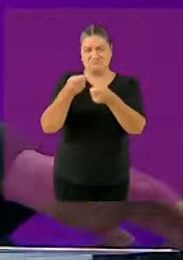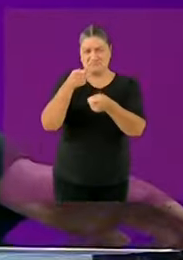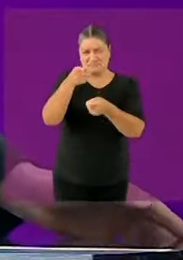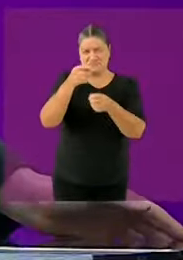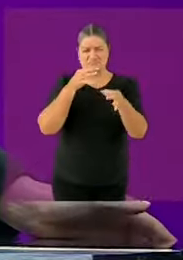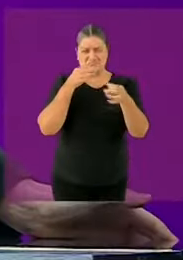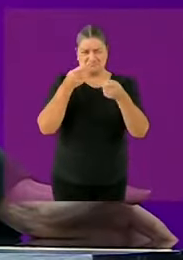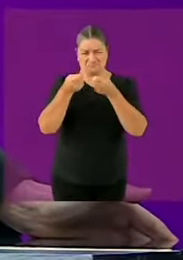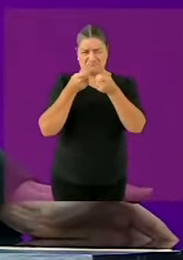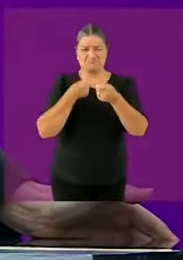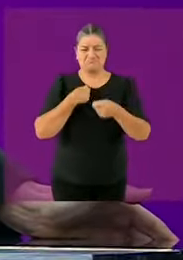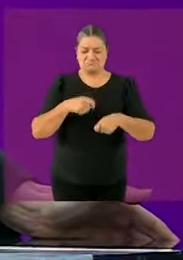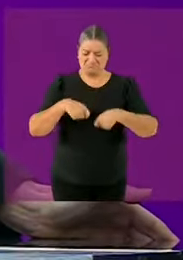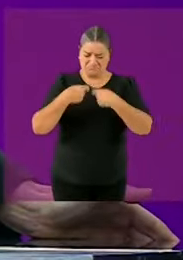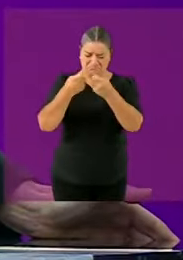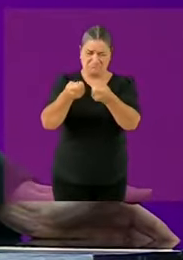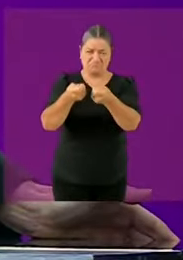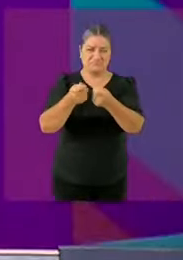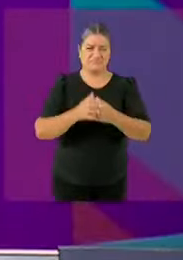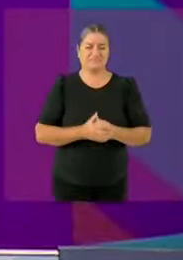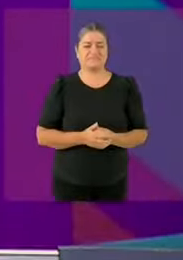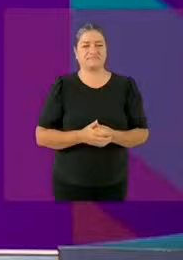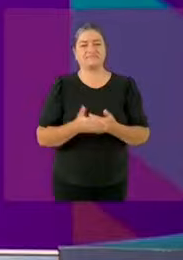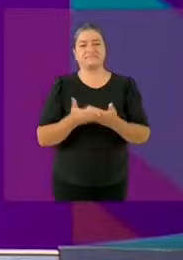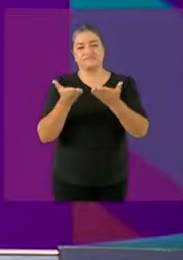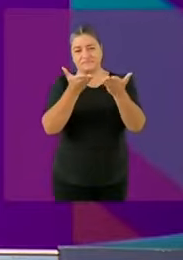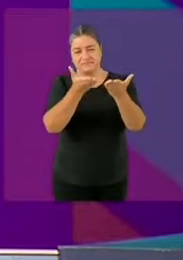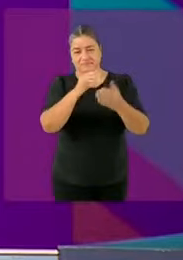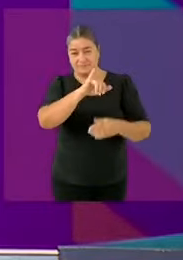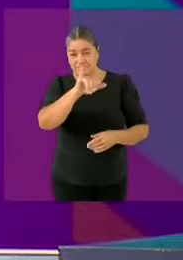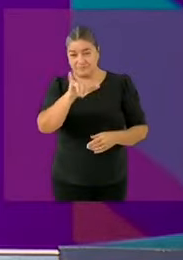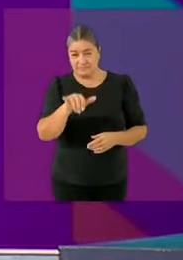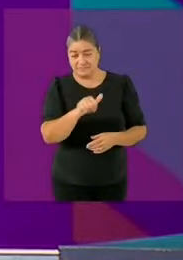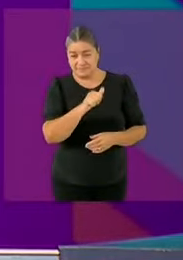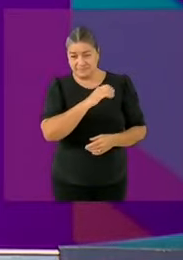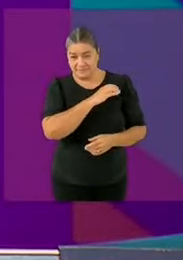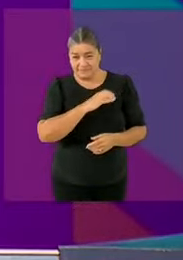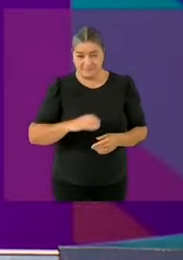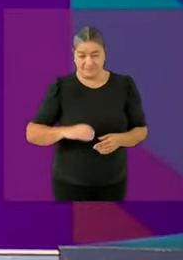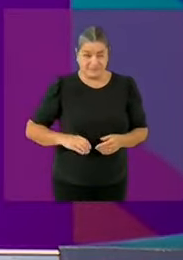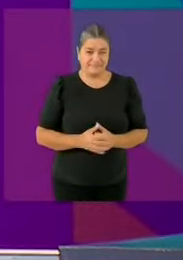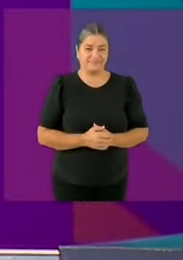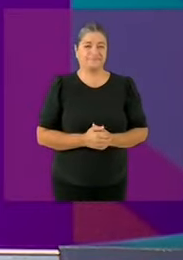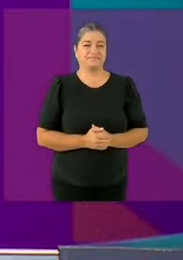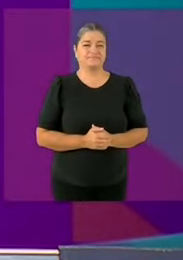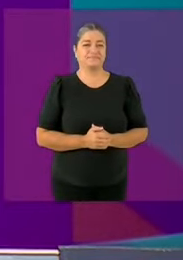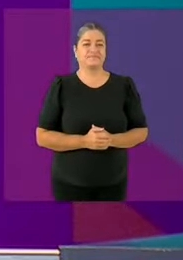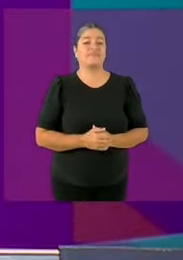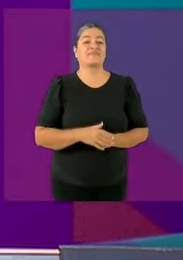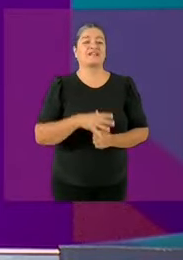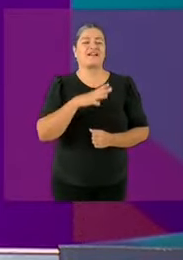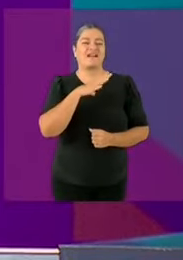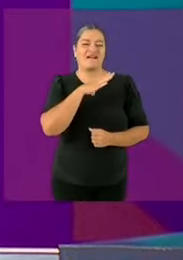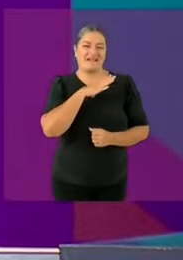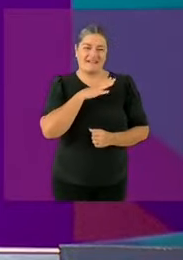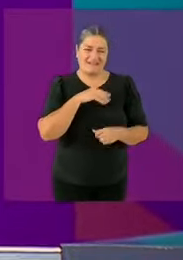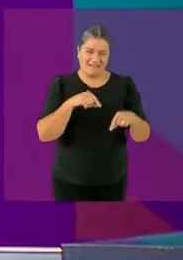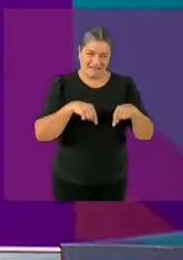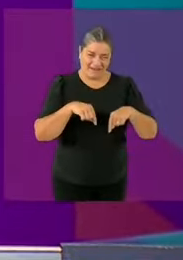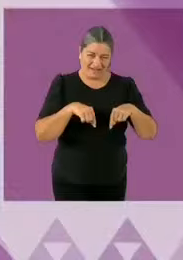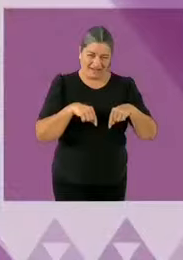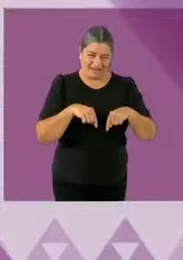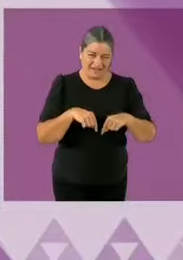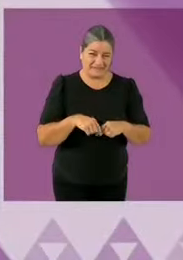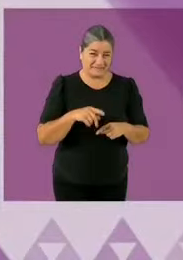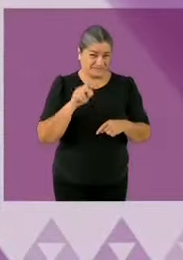Candidato Álvarez, Máinez. Aquí hay una nueva oportunidad para demostrar por qué México tiene tres opciones. Las dos de la vieja política que